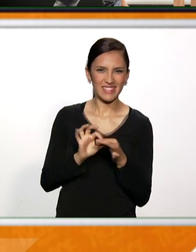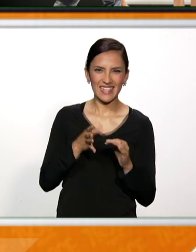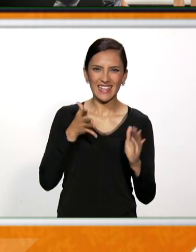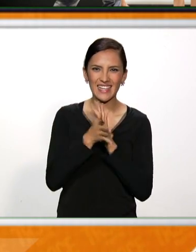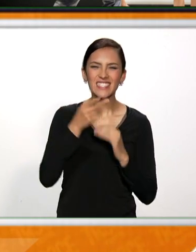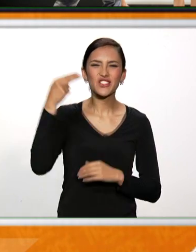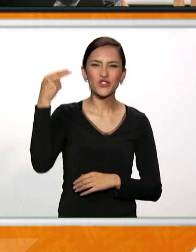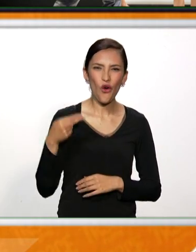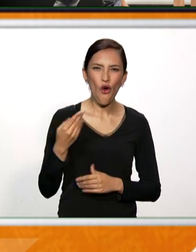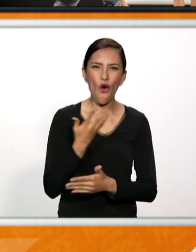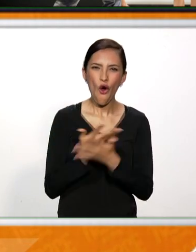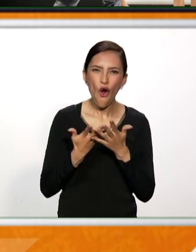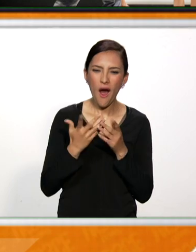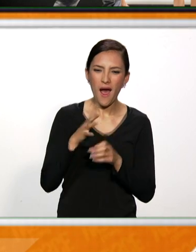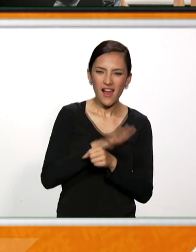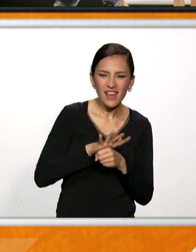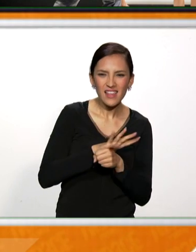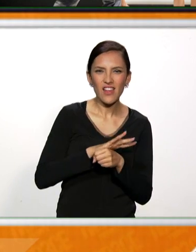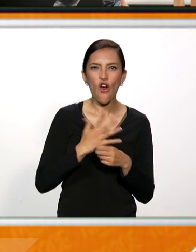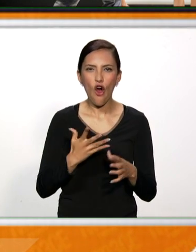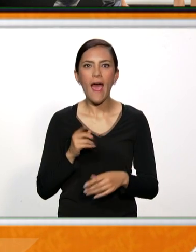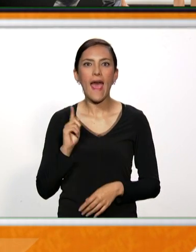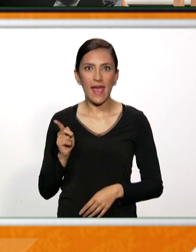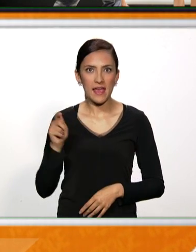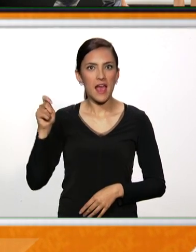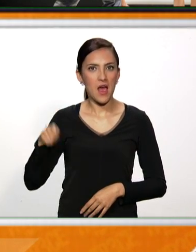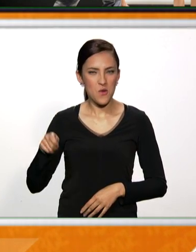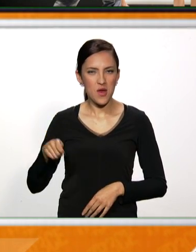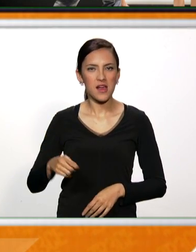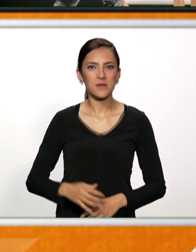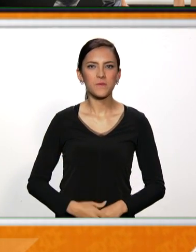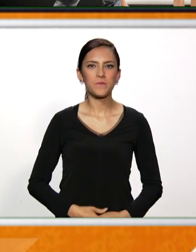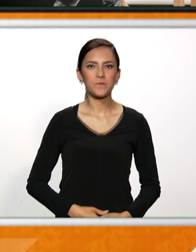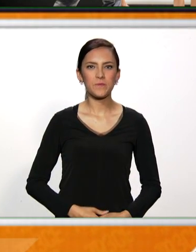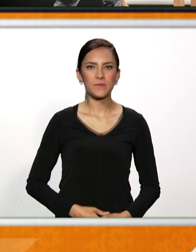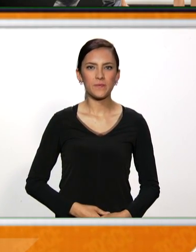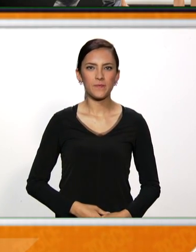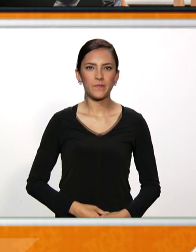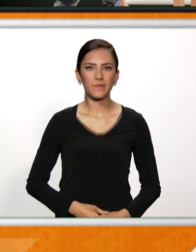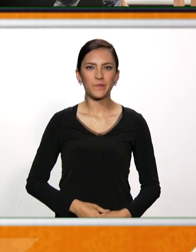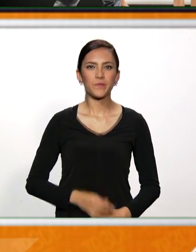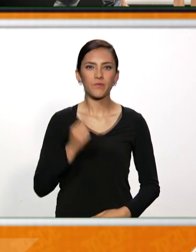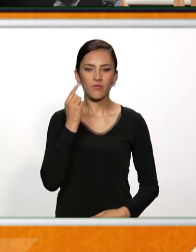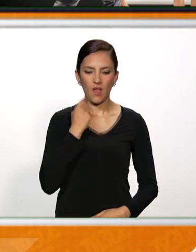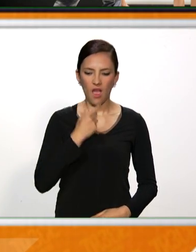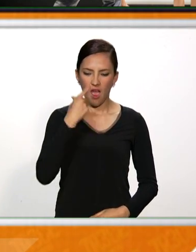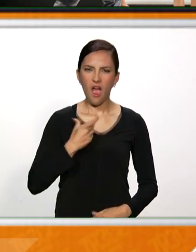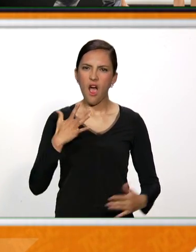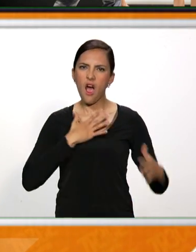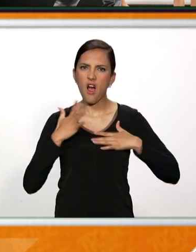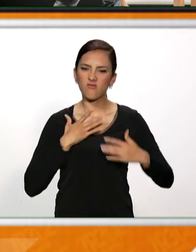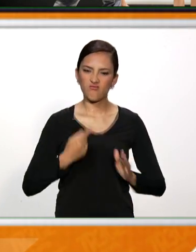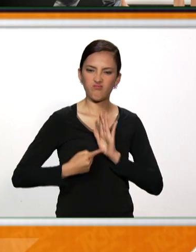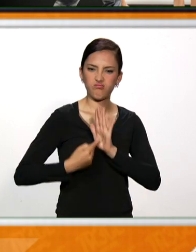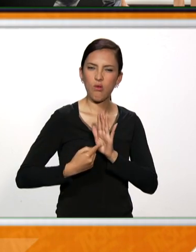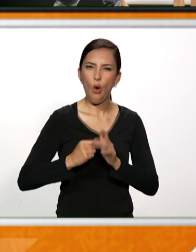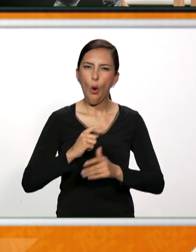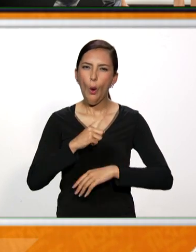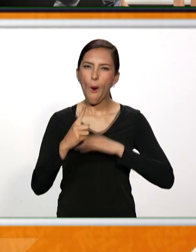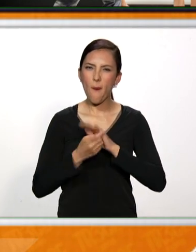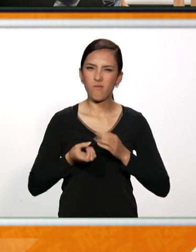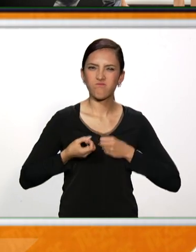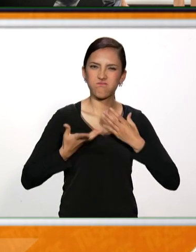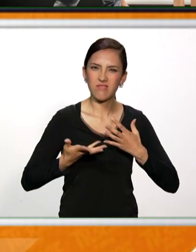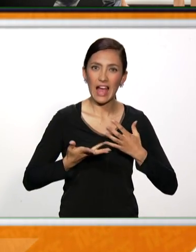veces las acotaciones y los cambios de escena lo hacen por medio de este personaje. Me parece que es el actor desnudo en la escena y eso es lo que